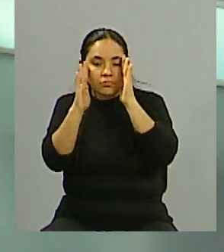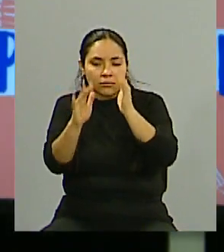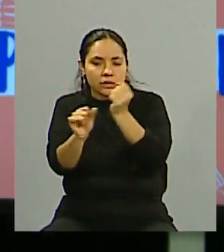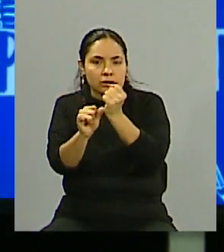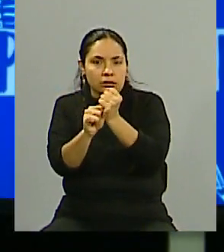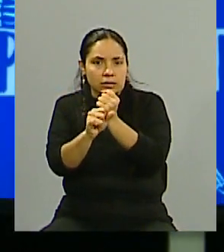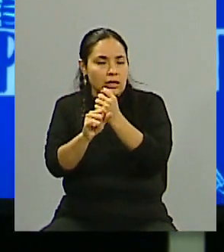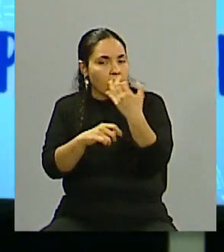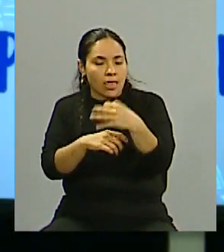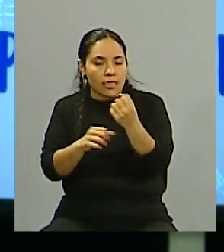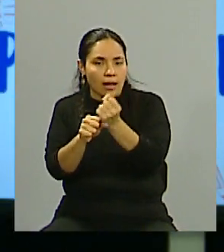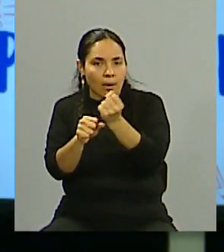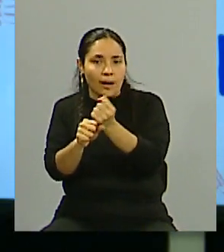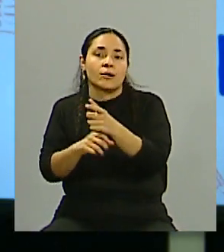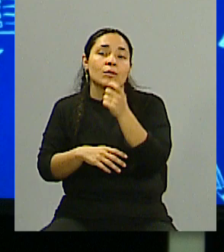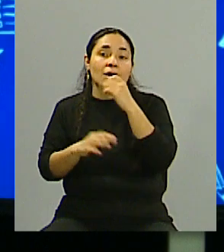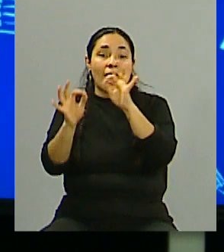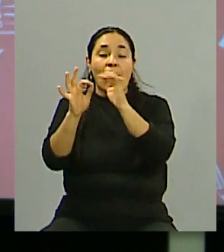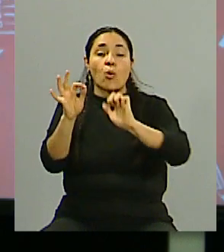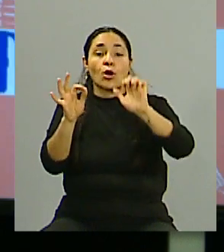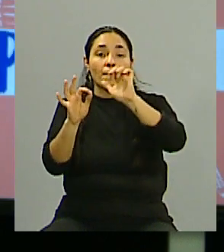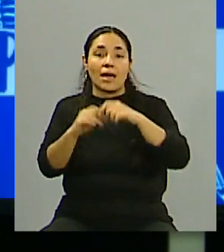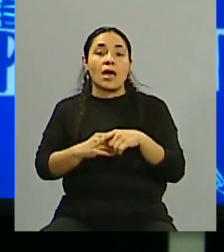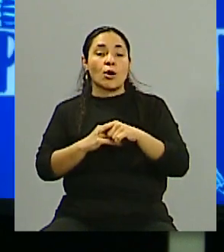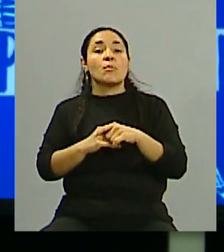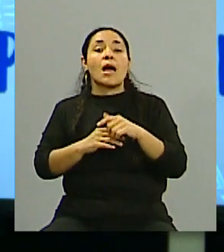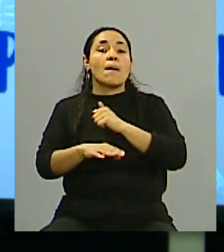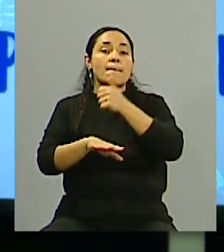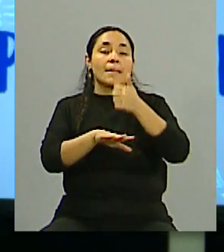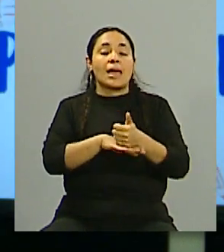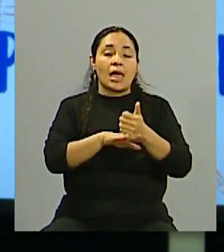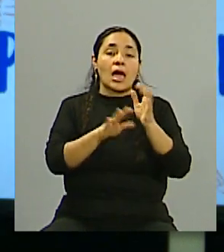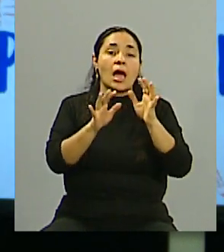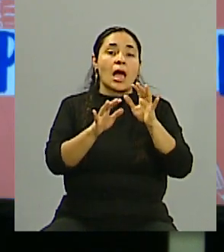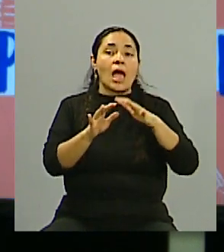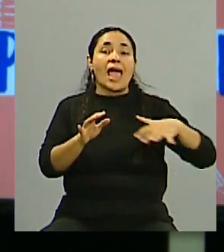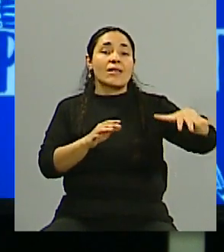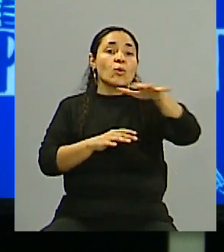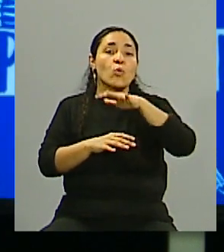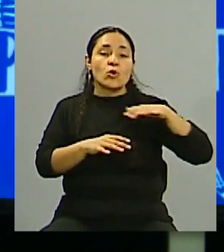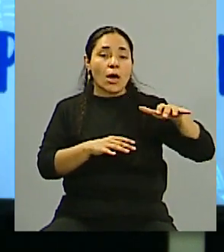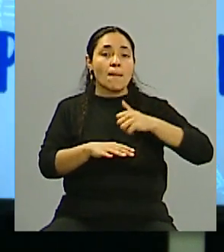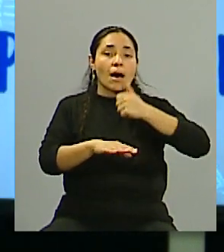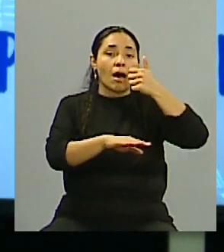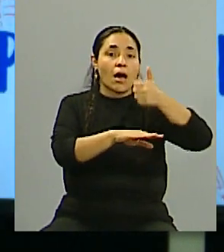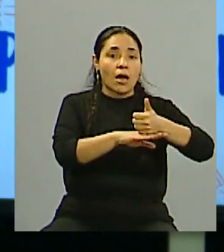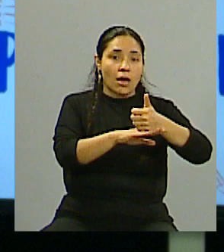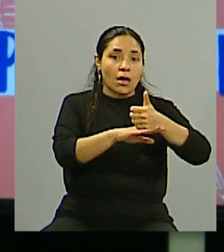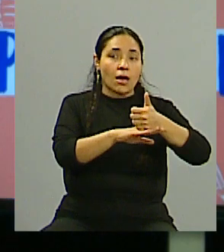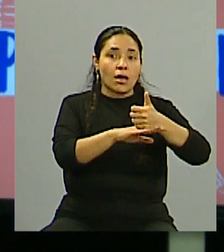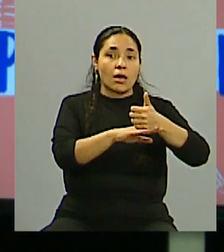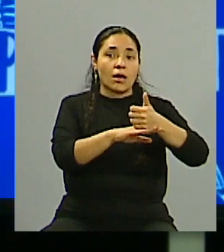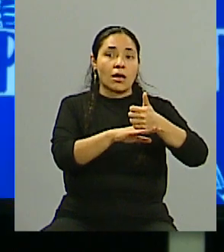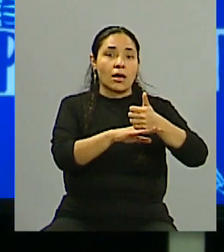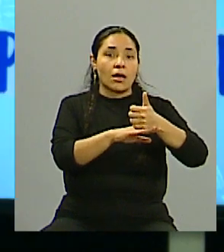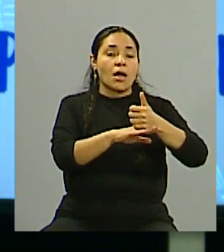Si sucediera que fuera un europeo que hubiera ido a la Plaza Independencia tenía jurisdicción en Europa para traer a Workline y decirle quiero